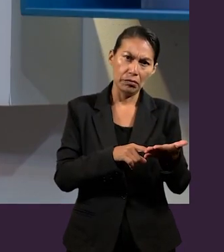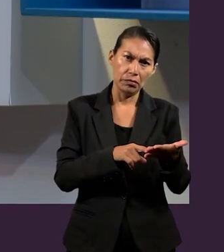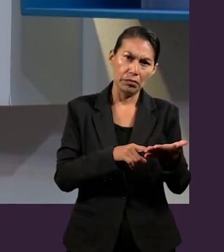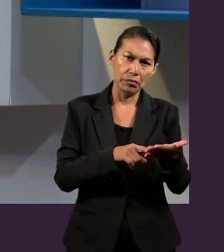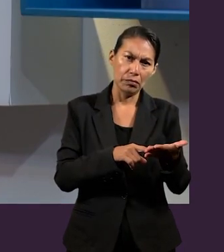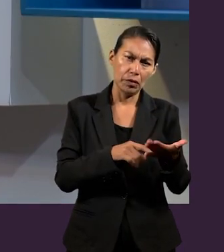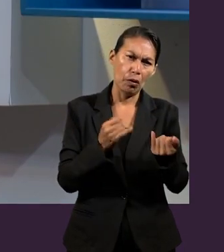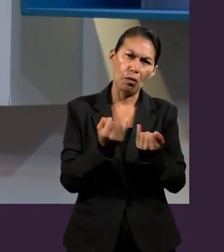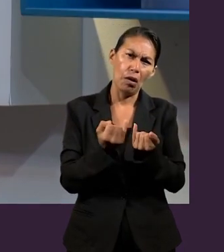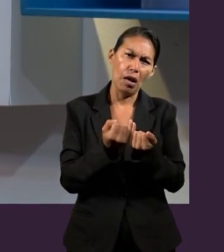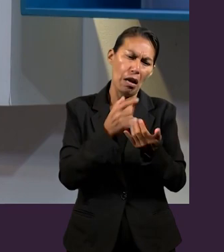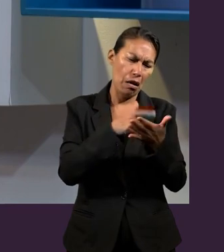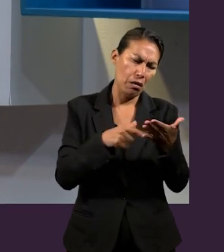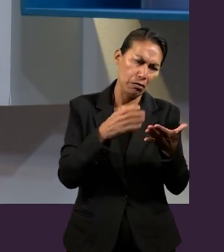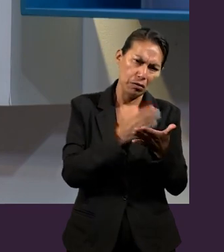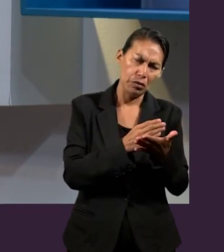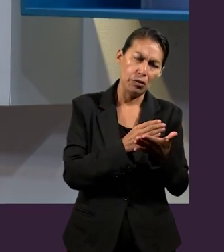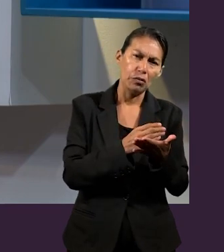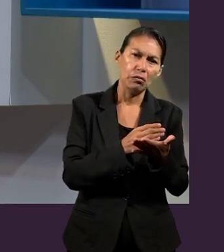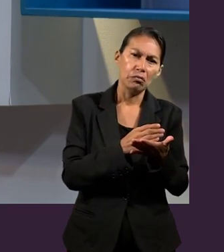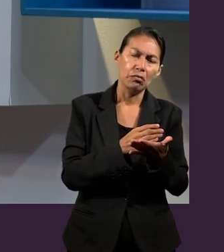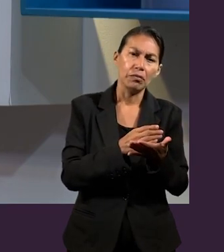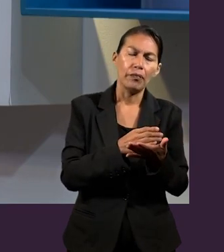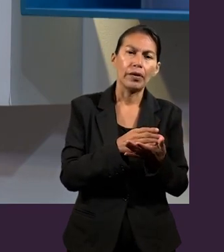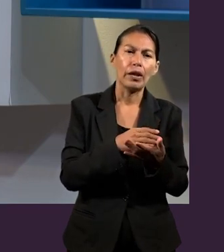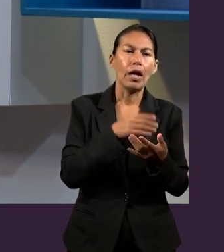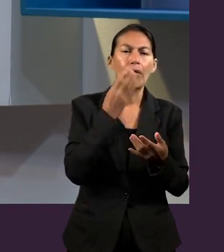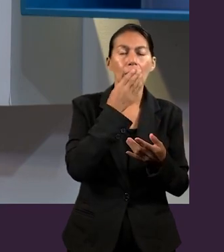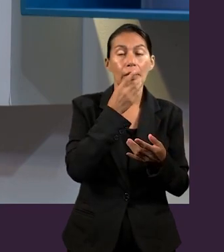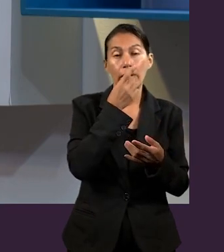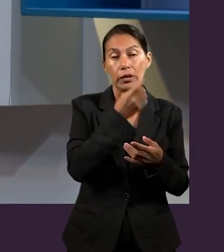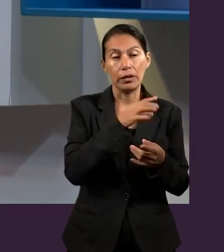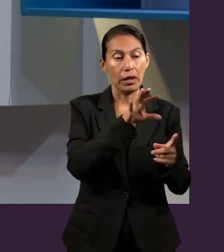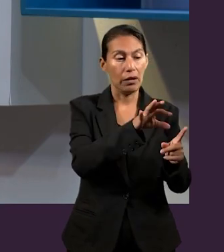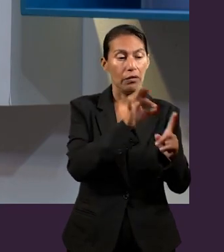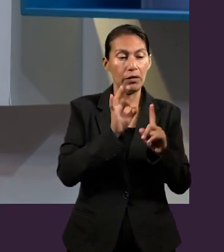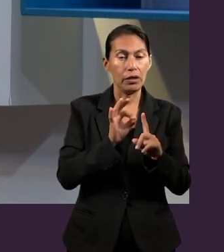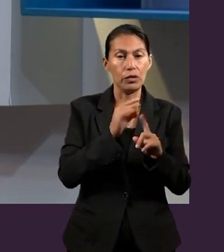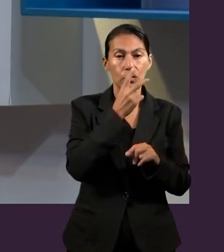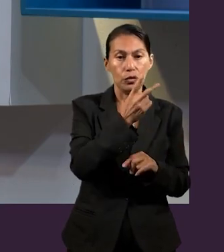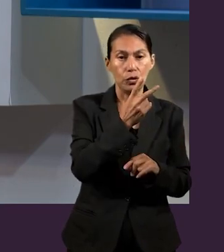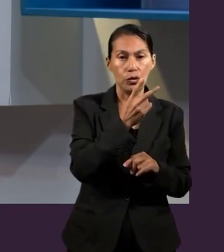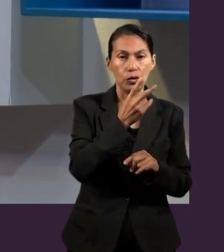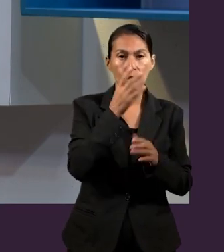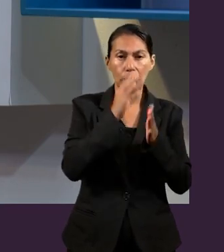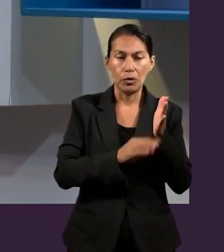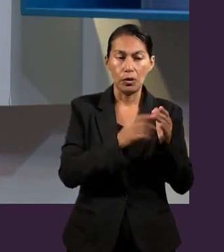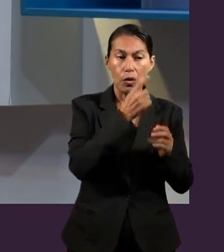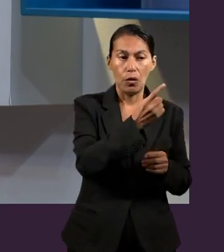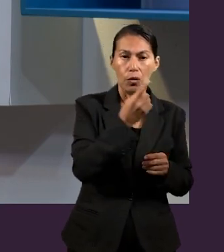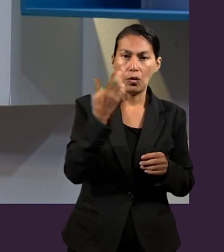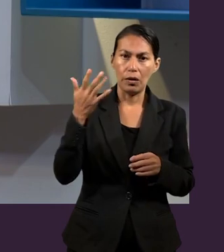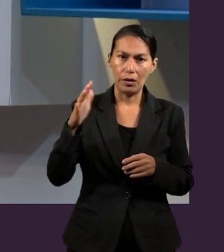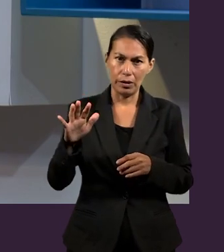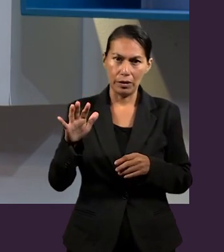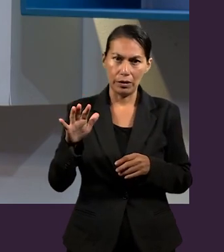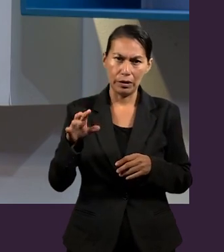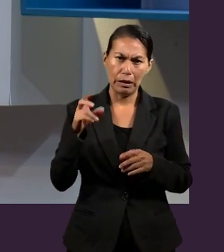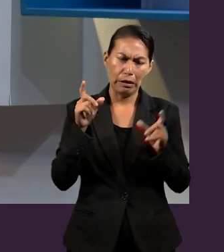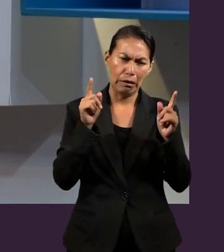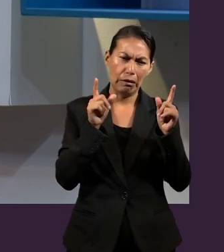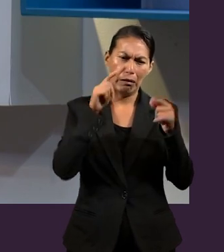tener su Biblia o el folleto de su lección, su guía de estudio. En Efesios 2, del 1 al 10,